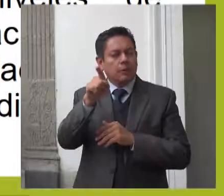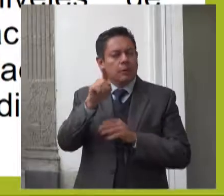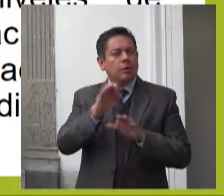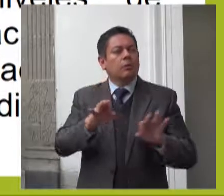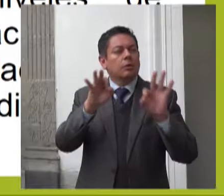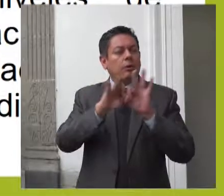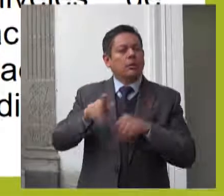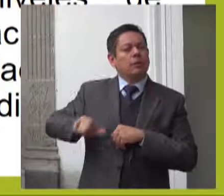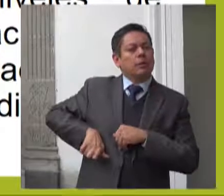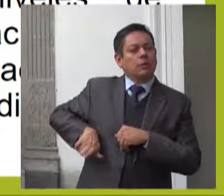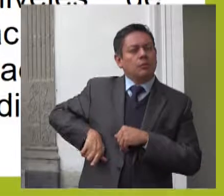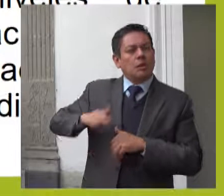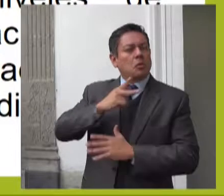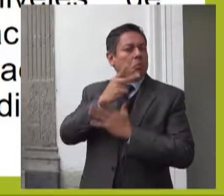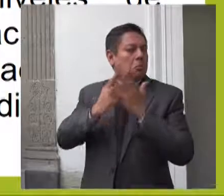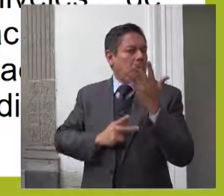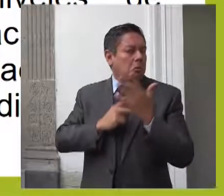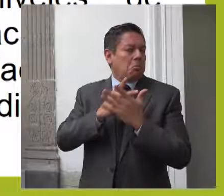operación